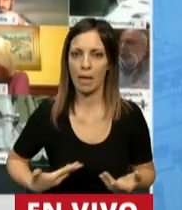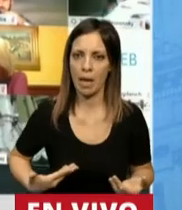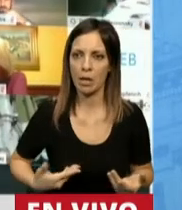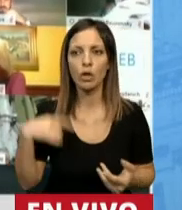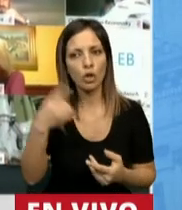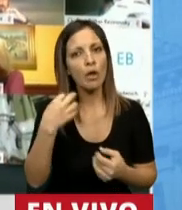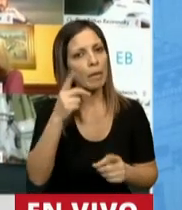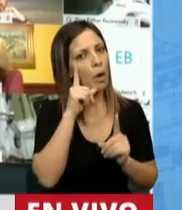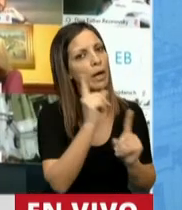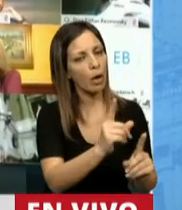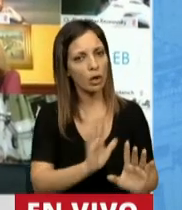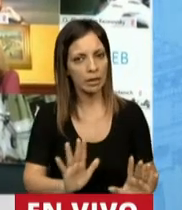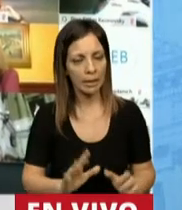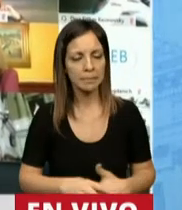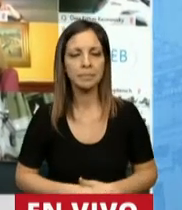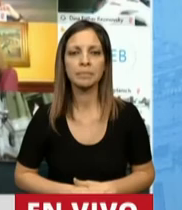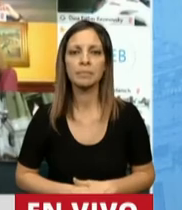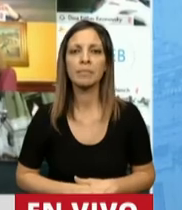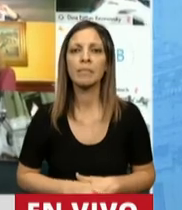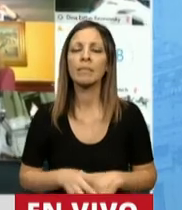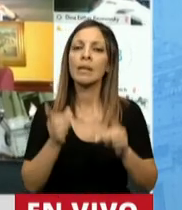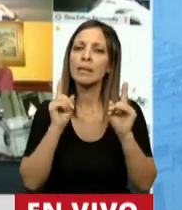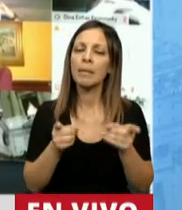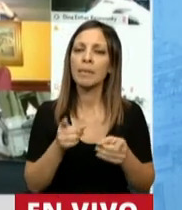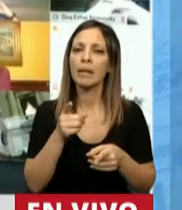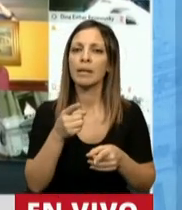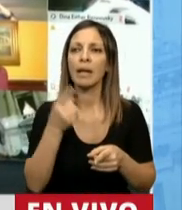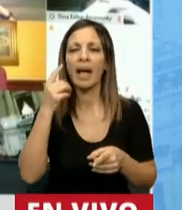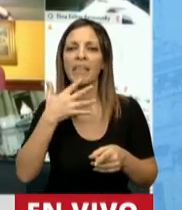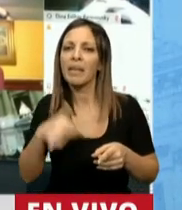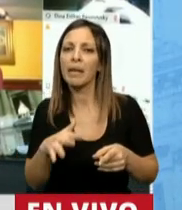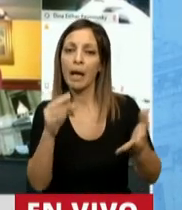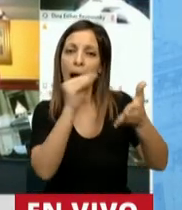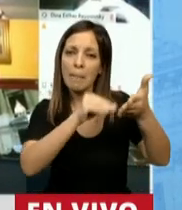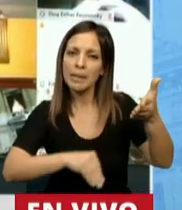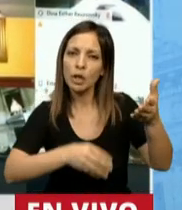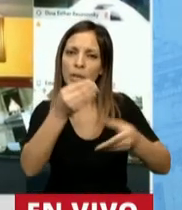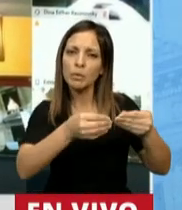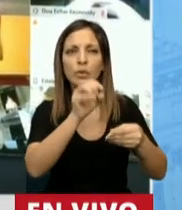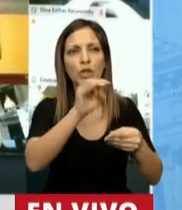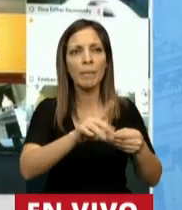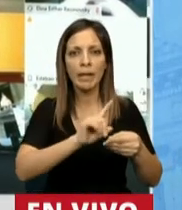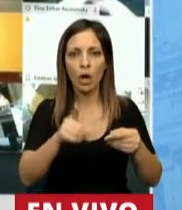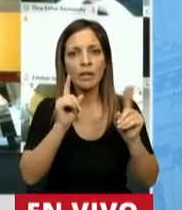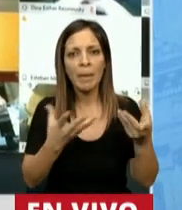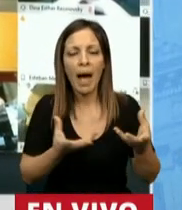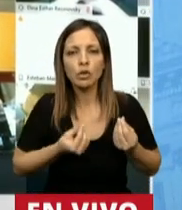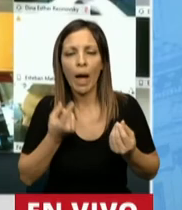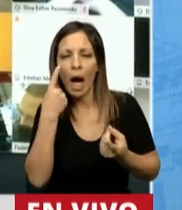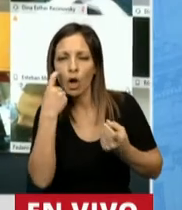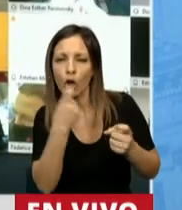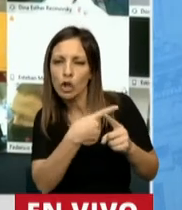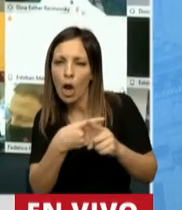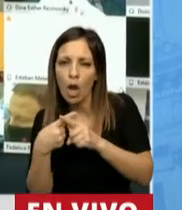y valorar. También hay que resaltar que no se trata solamente de una ampliación del presupuesto, sino de una rendición de cuentas. Una rendición de